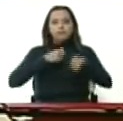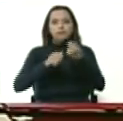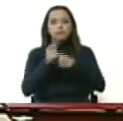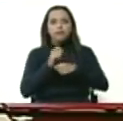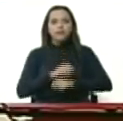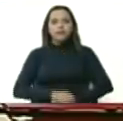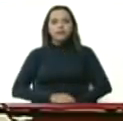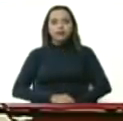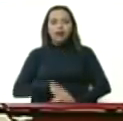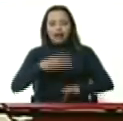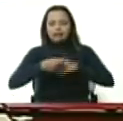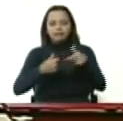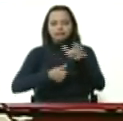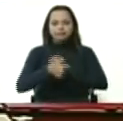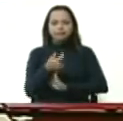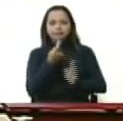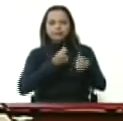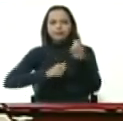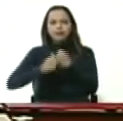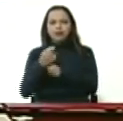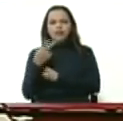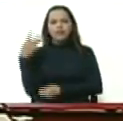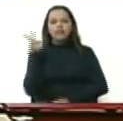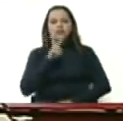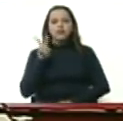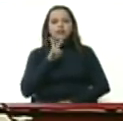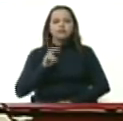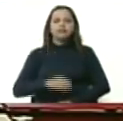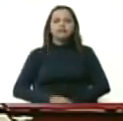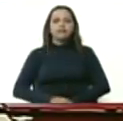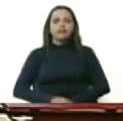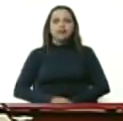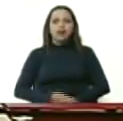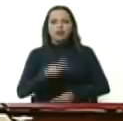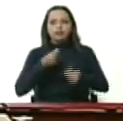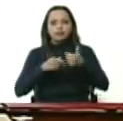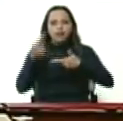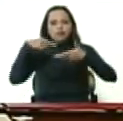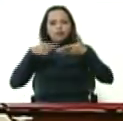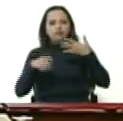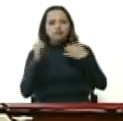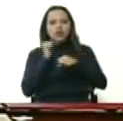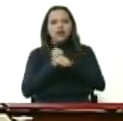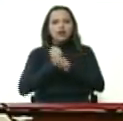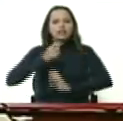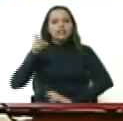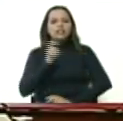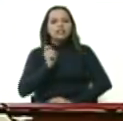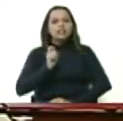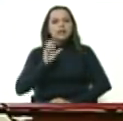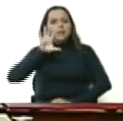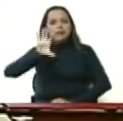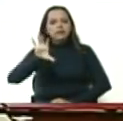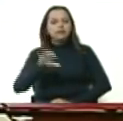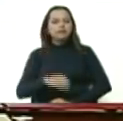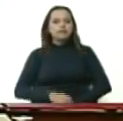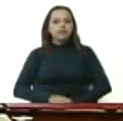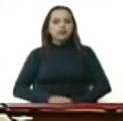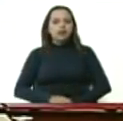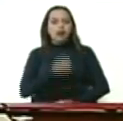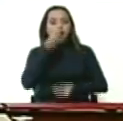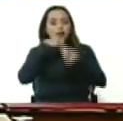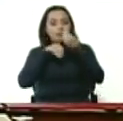generar riqueza para Venezuela la riqueza material que necesita el país el